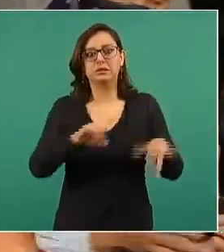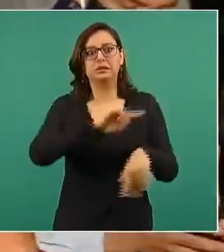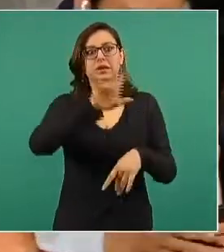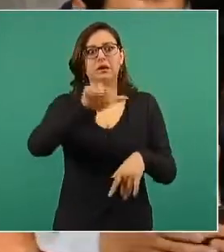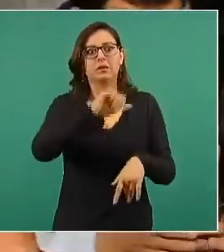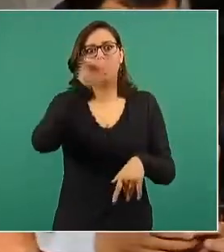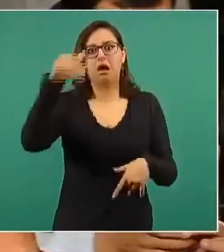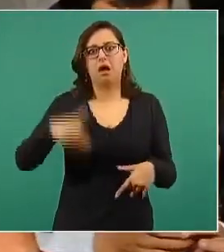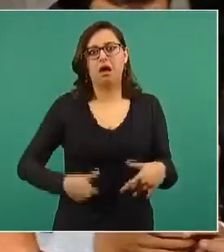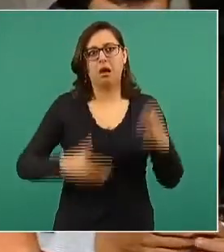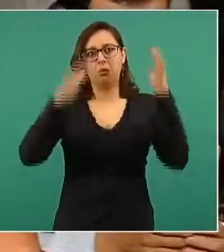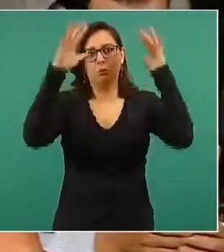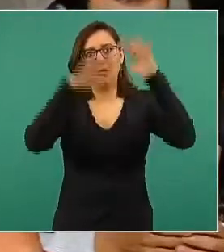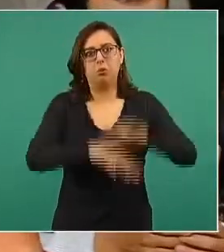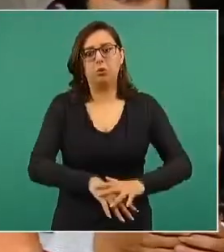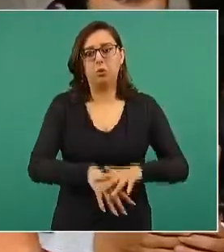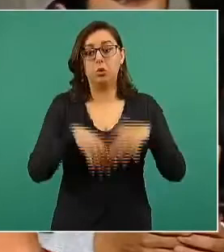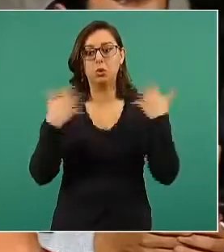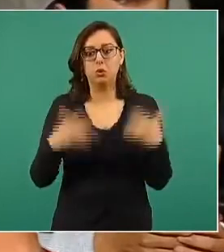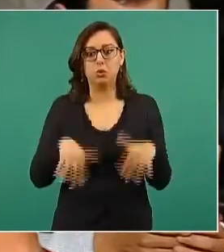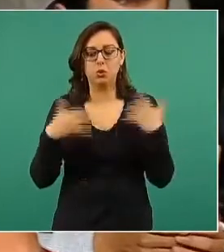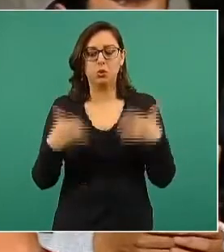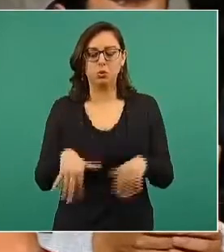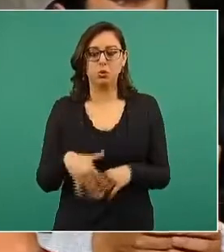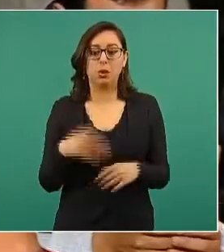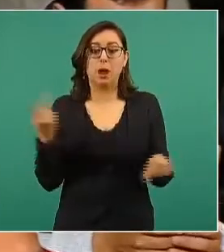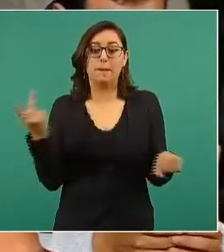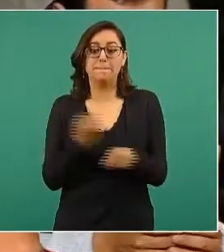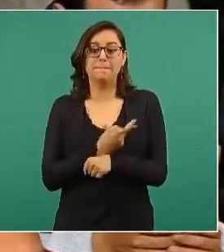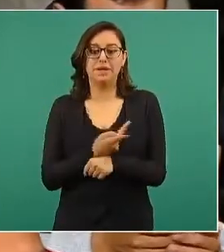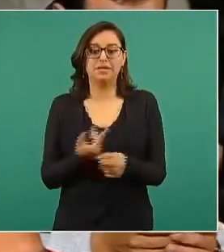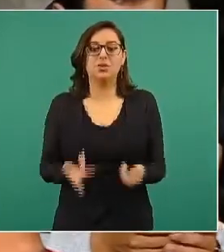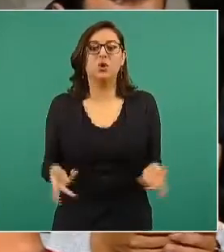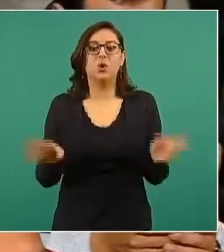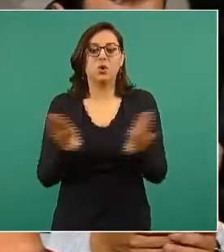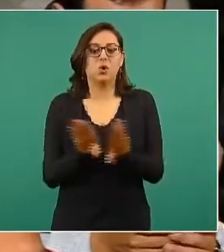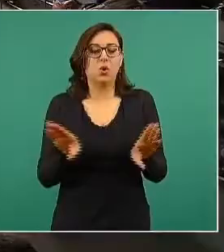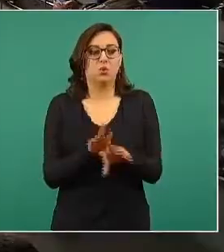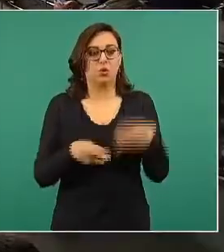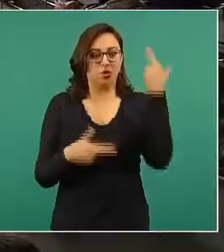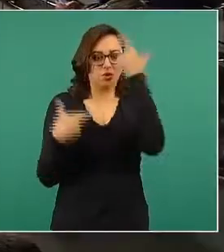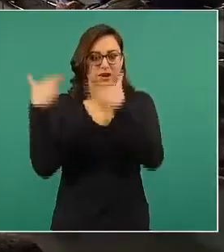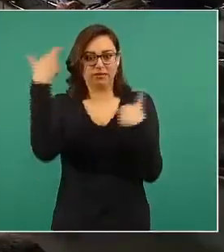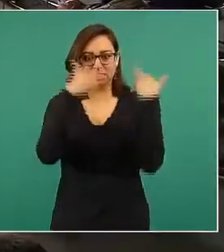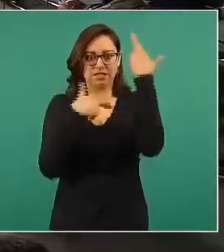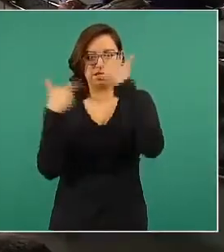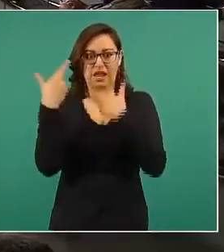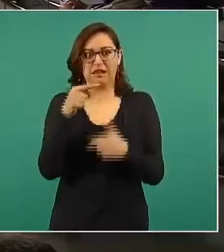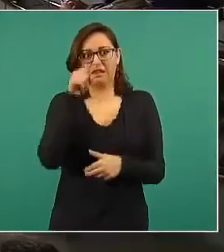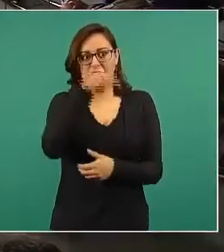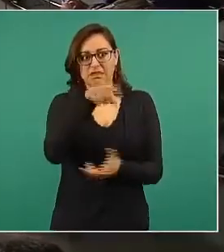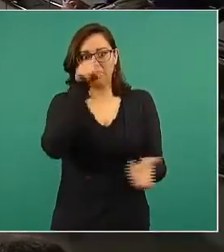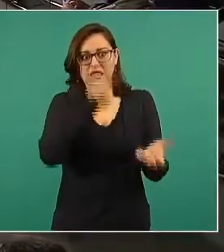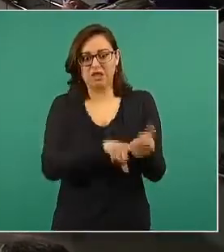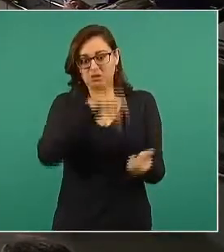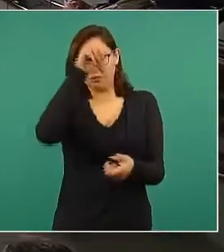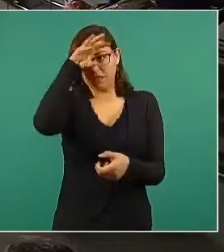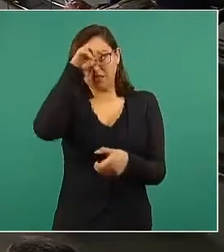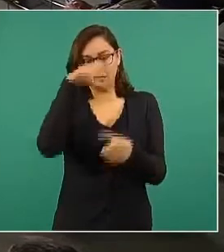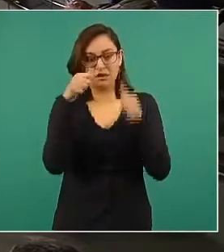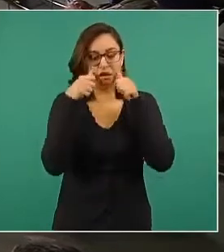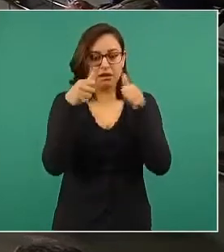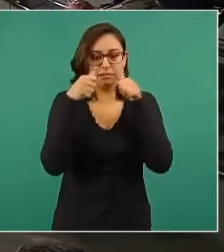cómo van a atender este tema de precisamente hacer la revisión de en qué condiciones están trabajando en este tipo de minas.